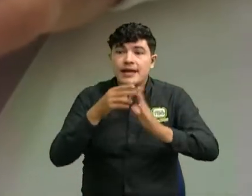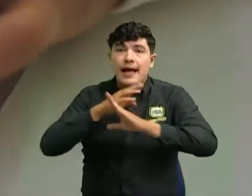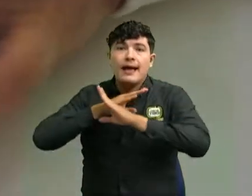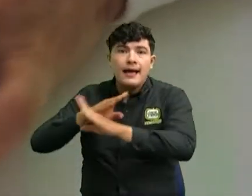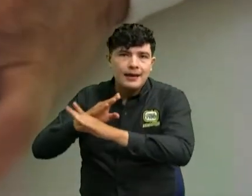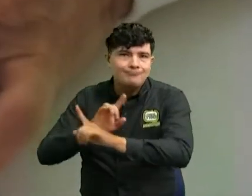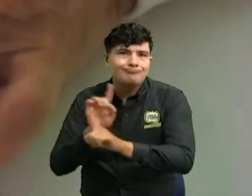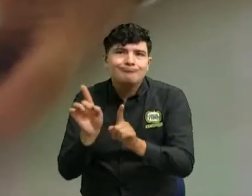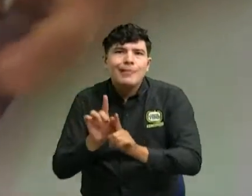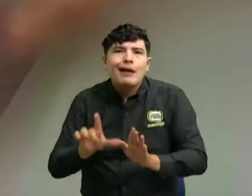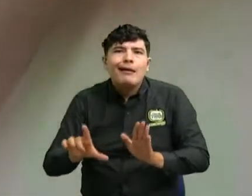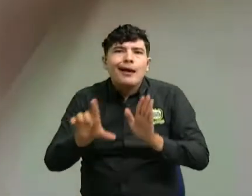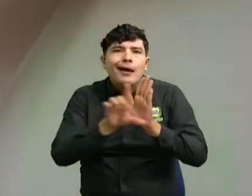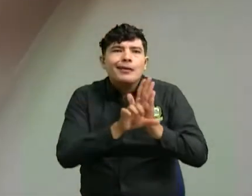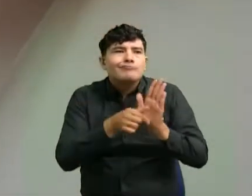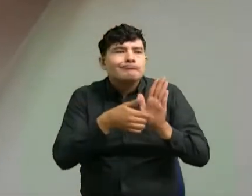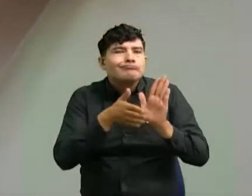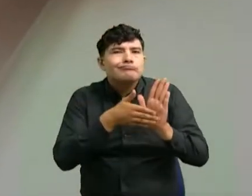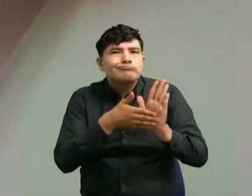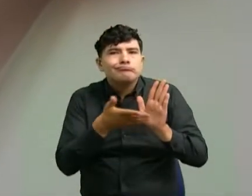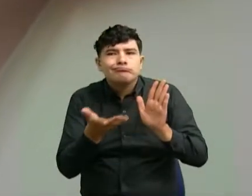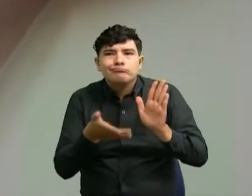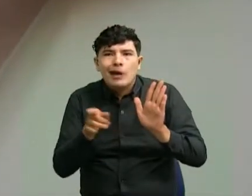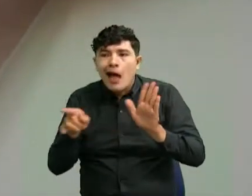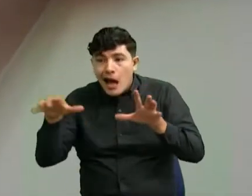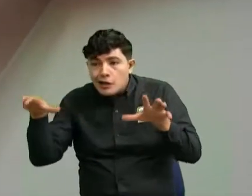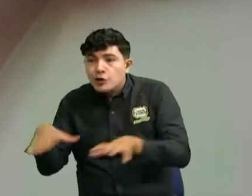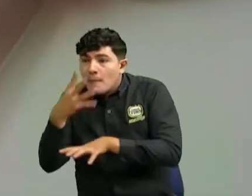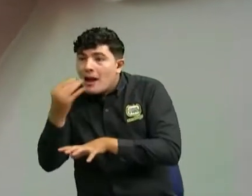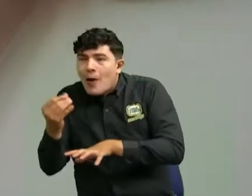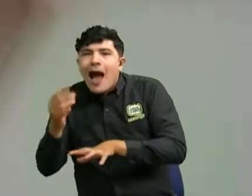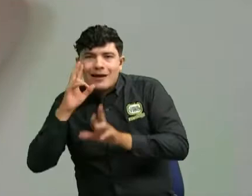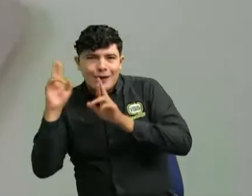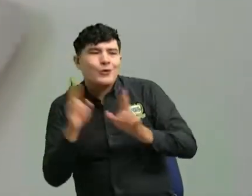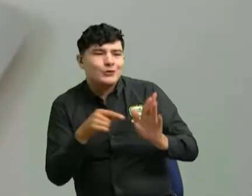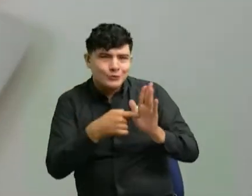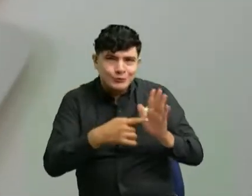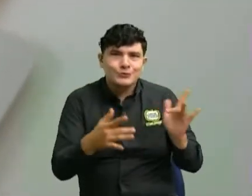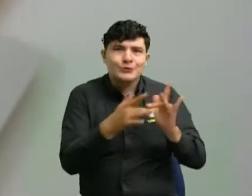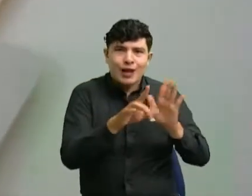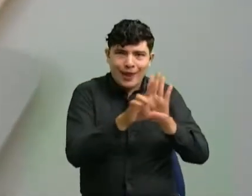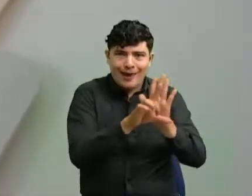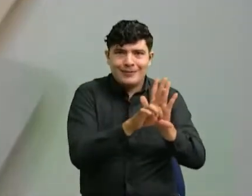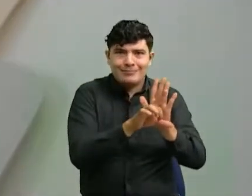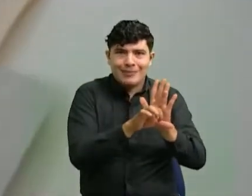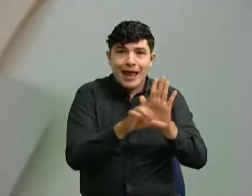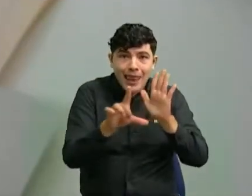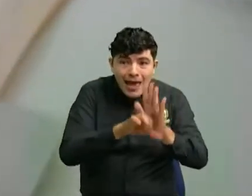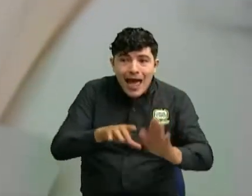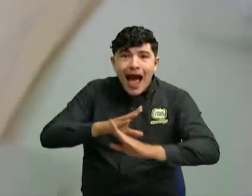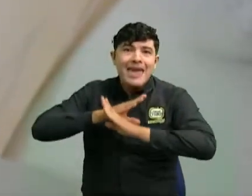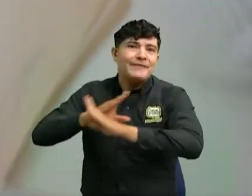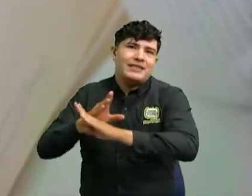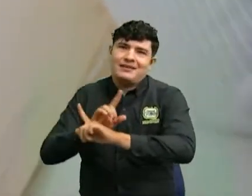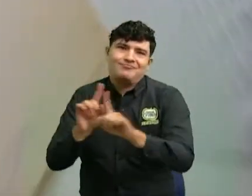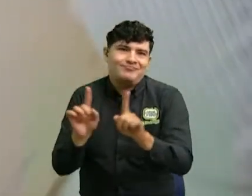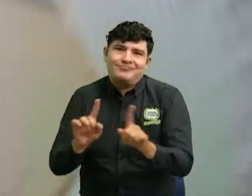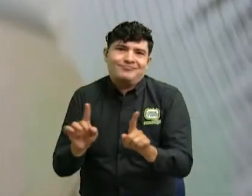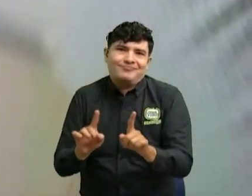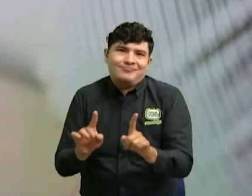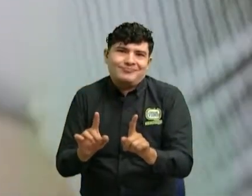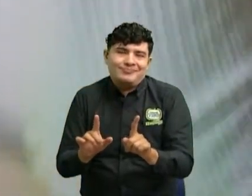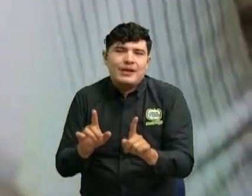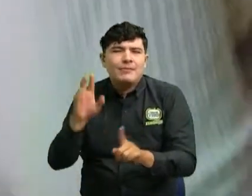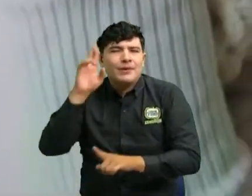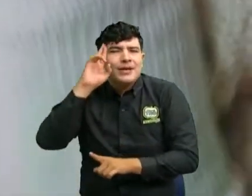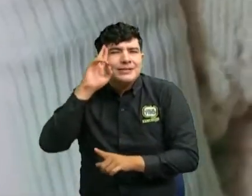ley que tiene que configurarse el delito para que se dé la conducta punible, en ese orden de ideas es